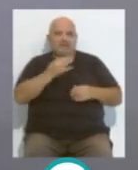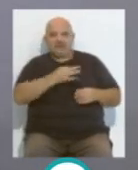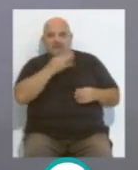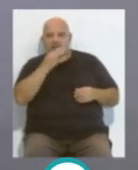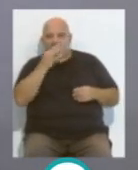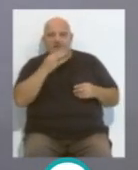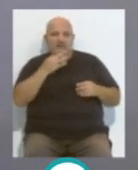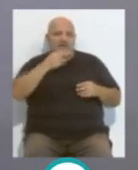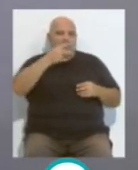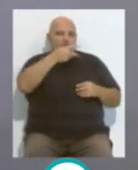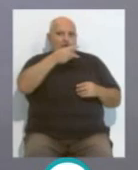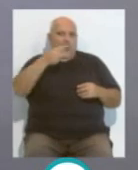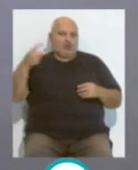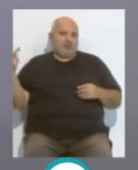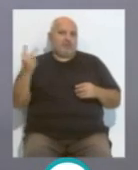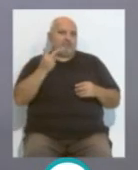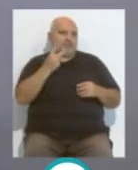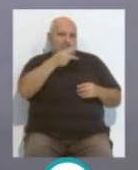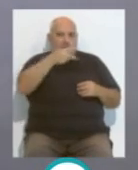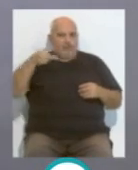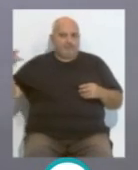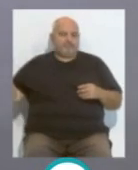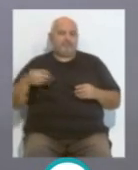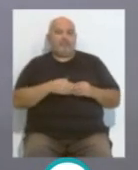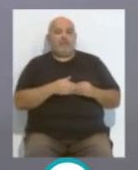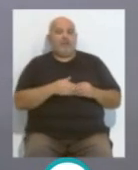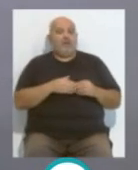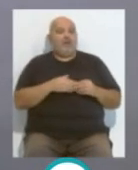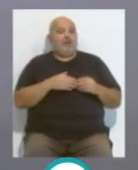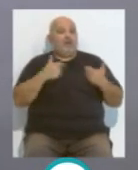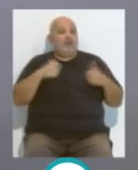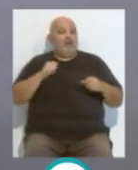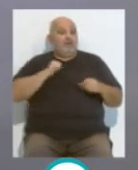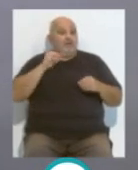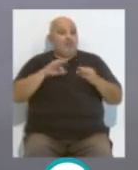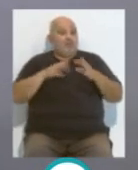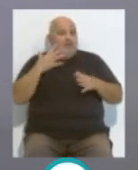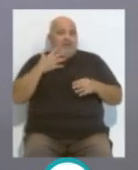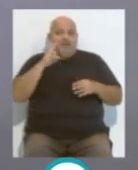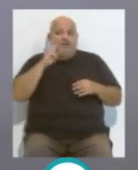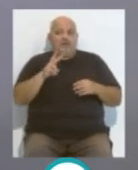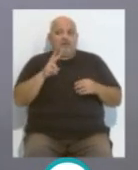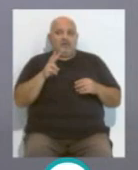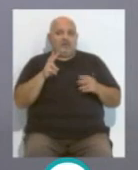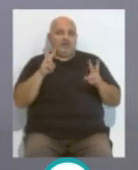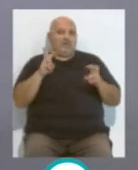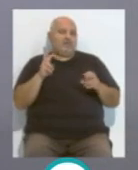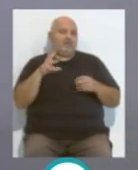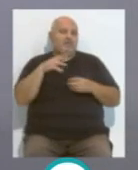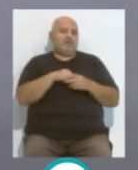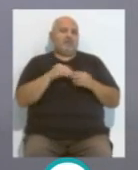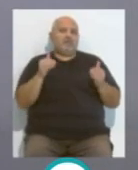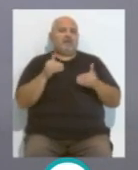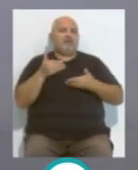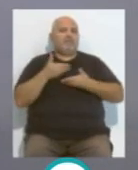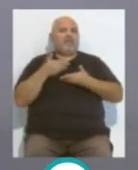tarde ya empiezan podemos hacer la pretemporada propiamente dicha pero hoy también hemos tenido la suerte de tener una